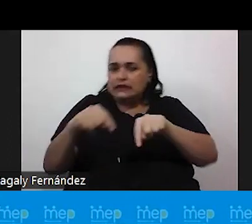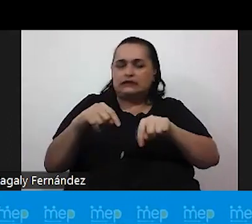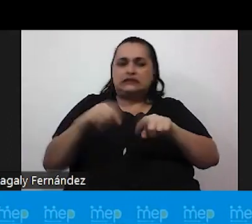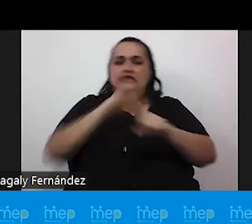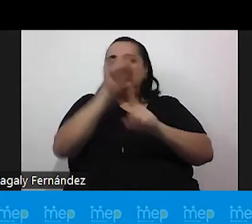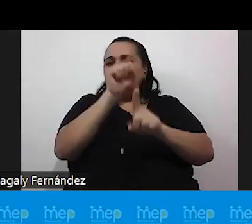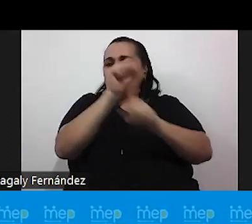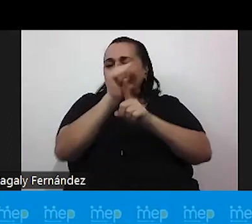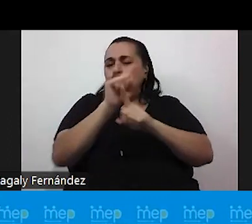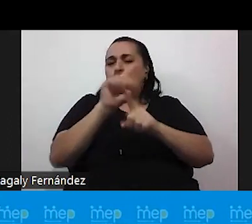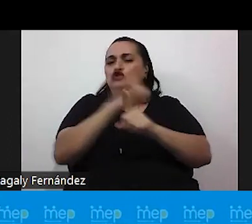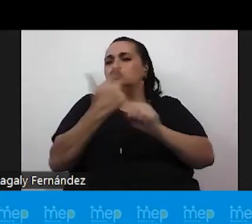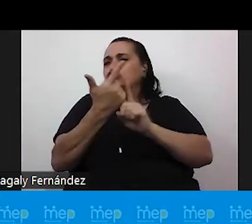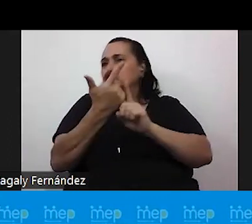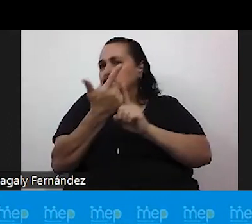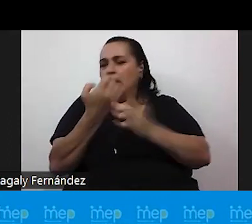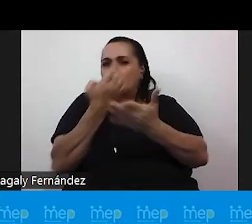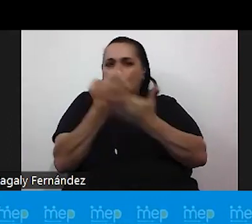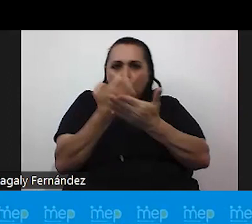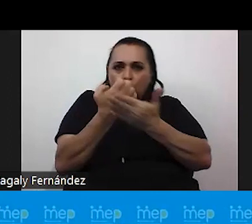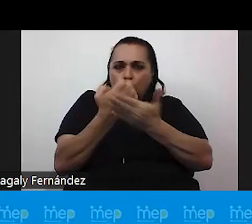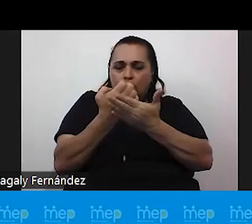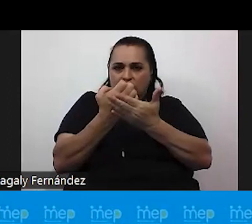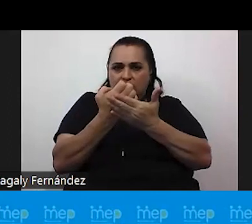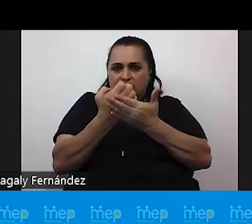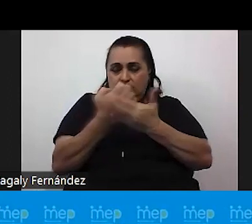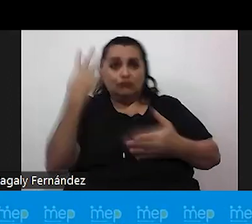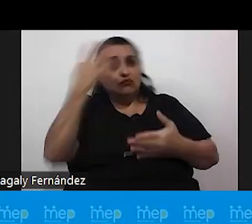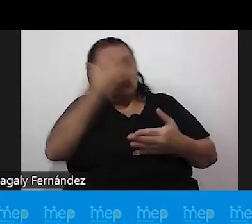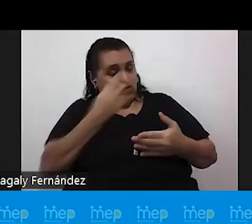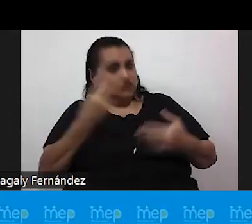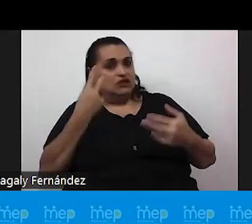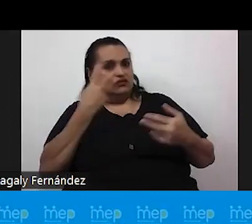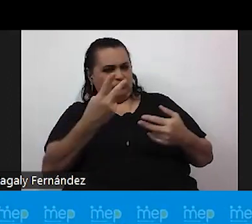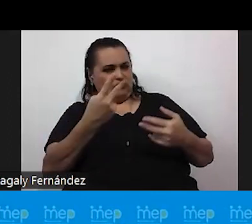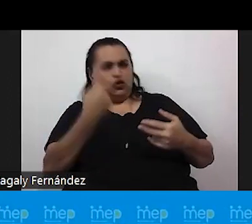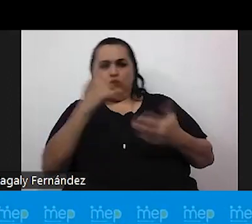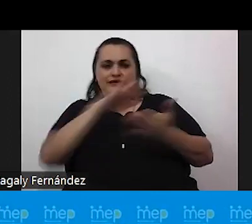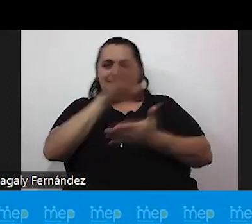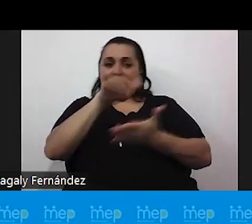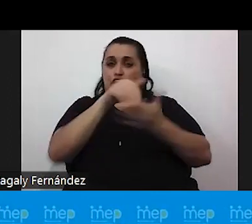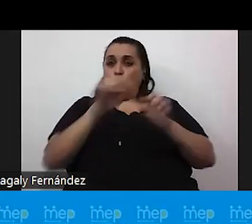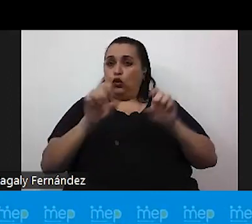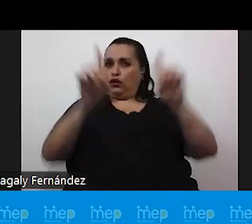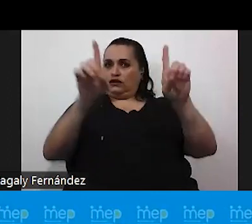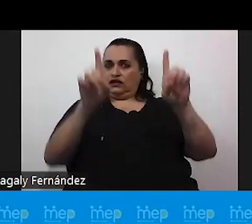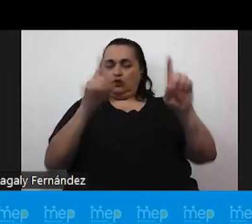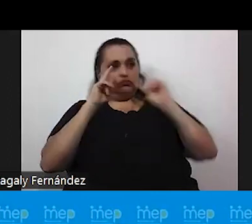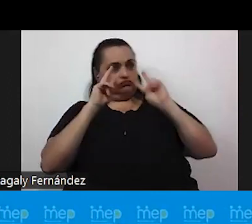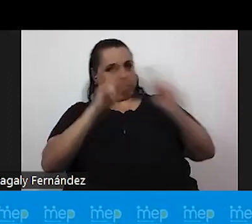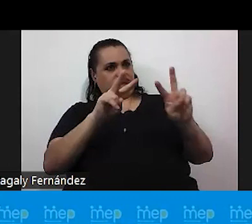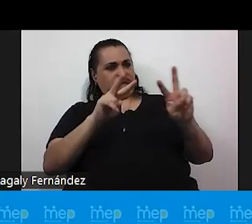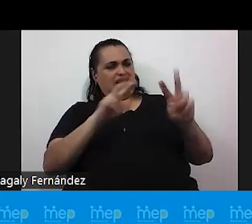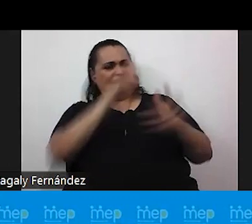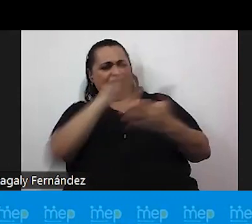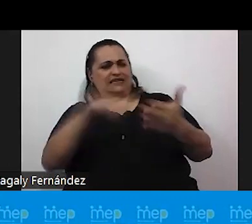socioeconómica sino que bonito sería encontrar un centro educativo centros educativos donde no